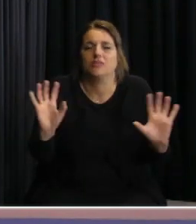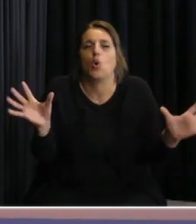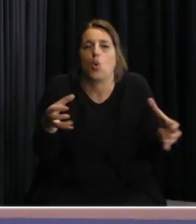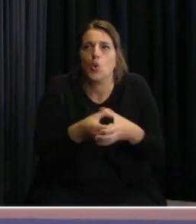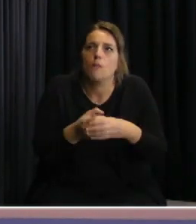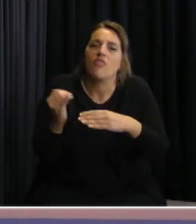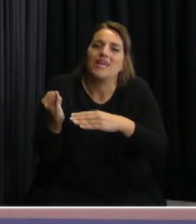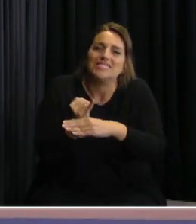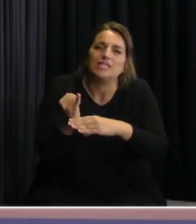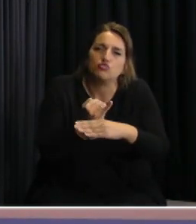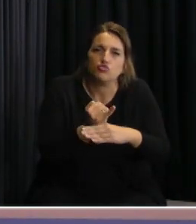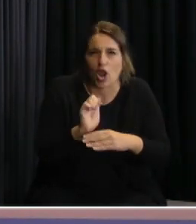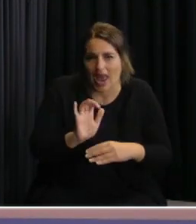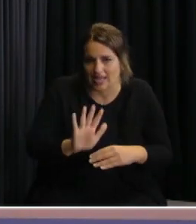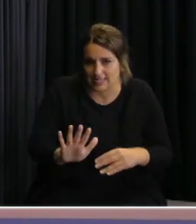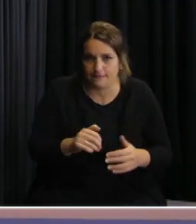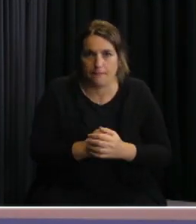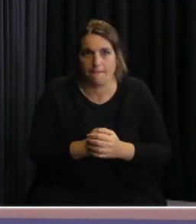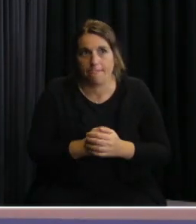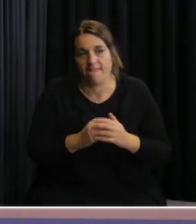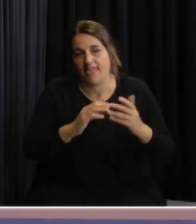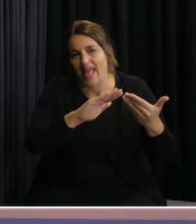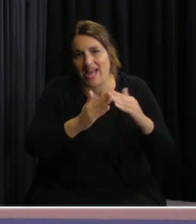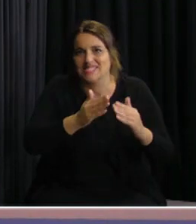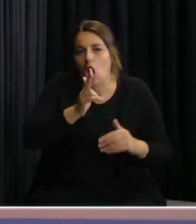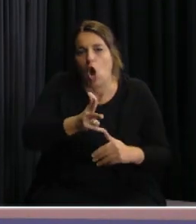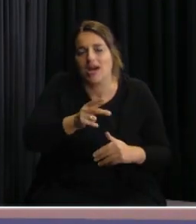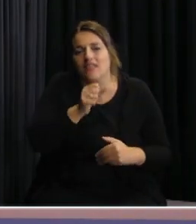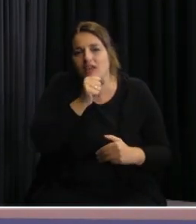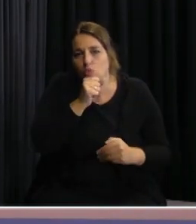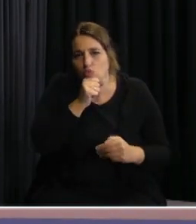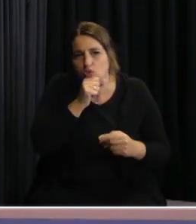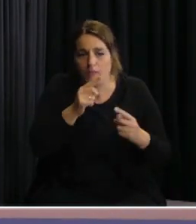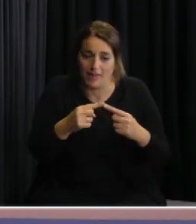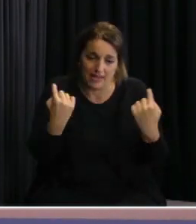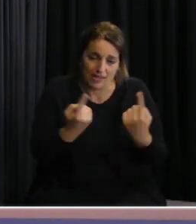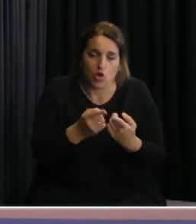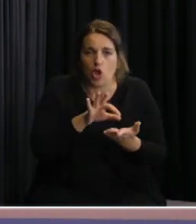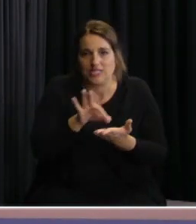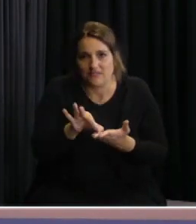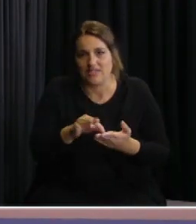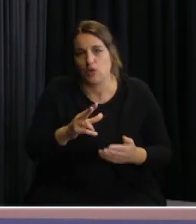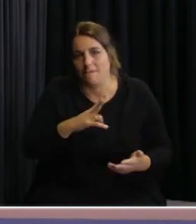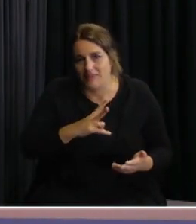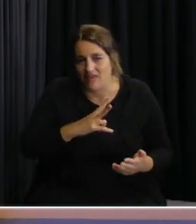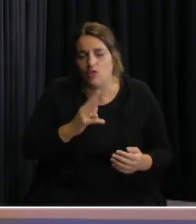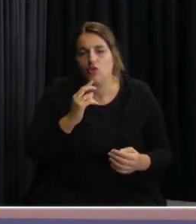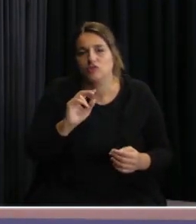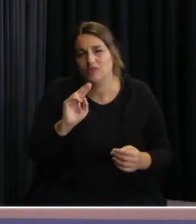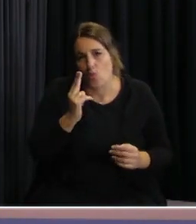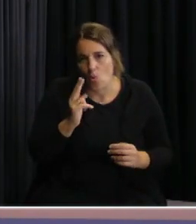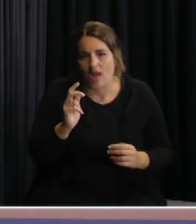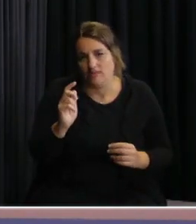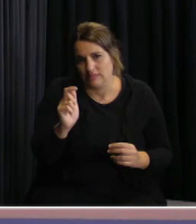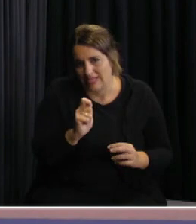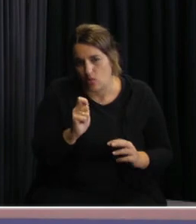de instituciones de esta característica, residencia de adultos mayores por parte de todos los prestadores privados de la salud en Montevideo, en el interior y